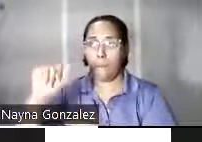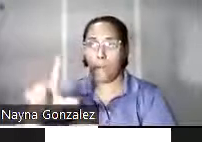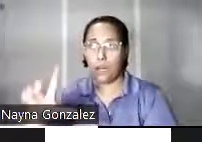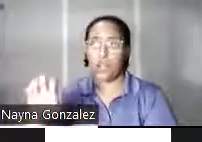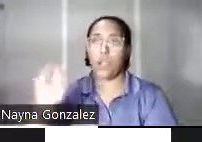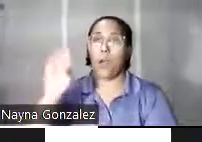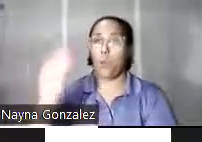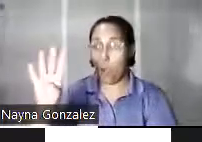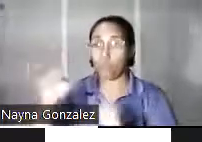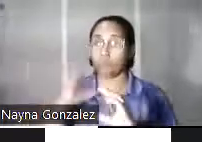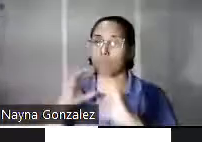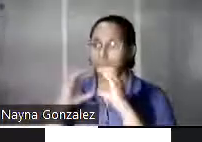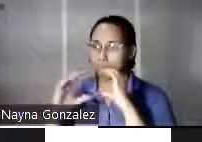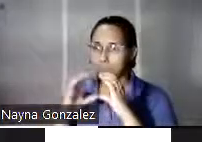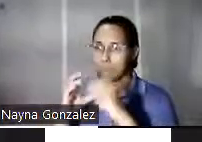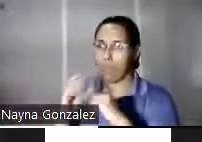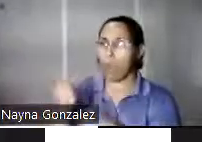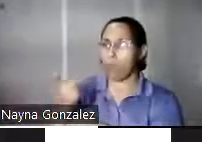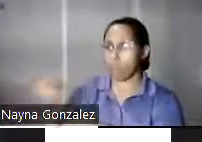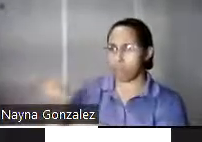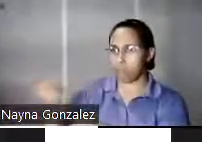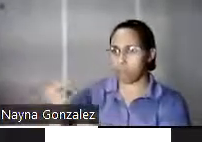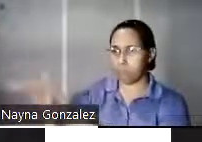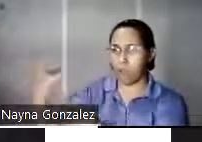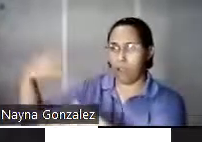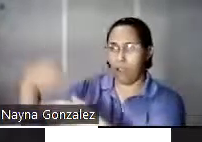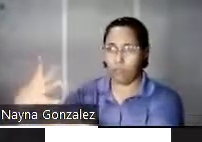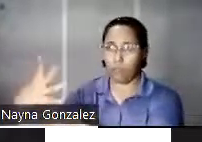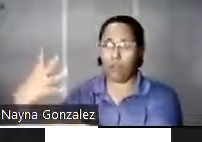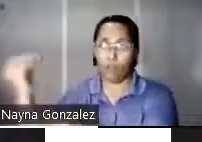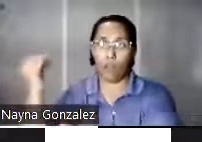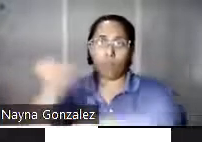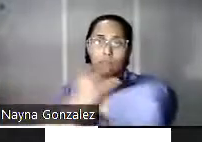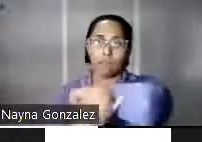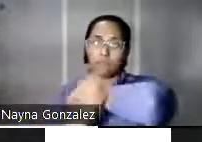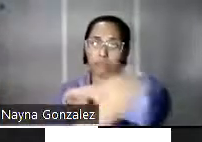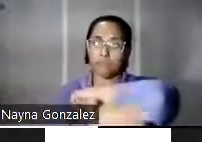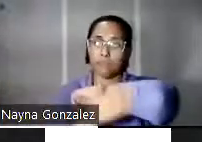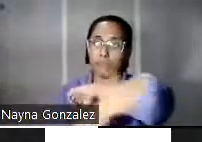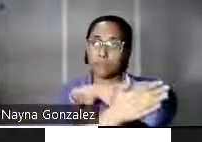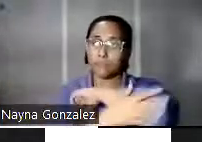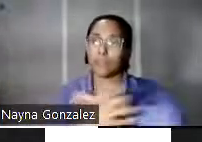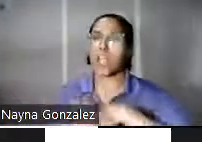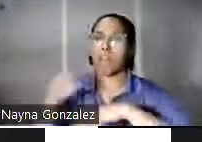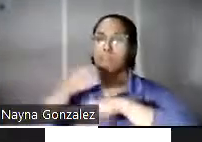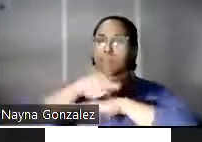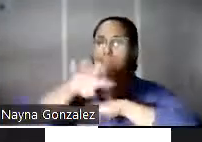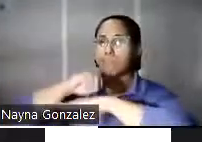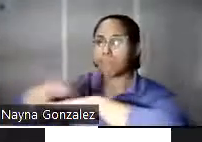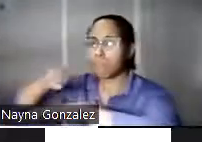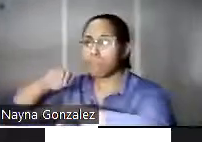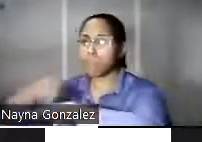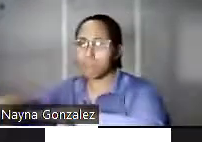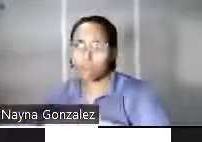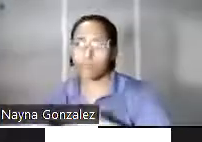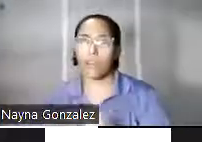entablar comunicación con sus colegas de dentro y fuera de la isla y emitieron mensajes siguiendo los códigos